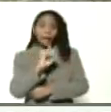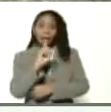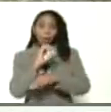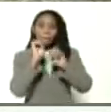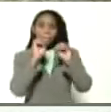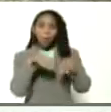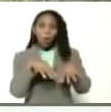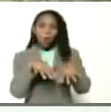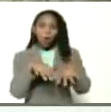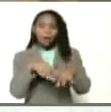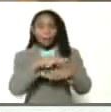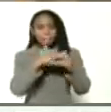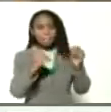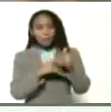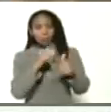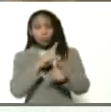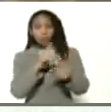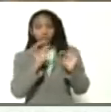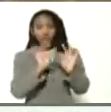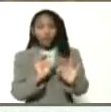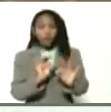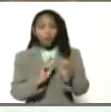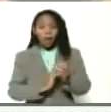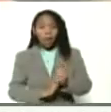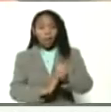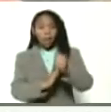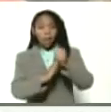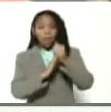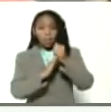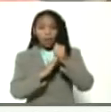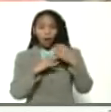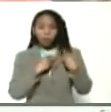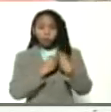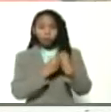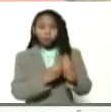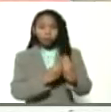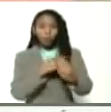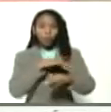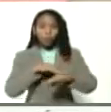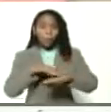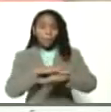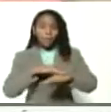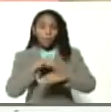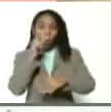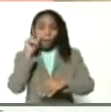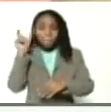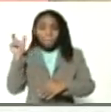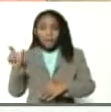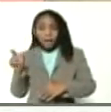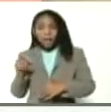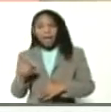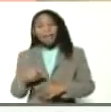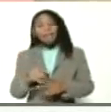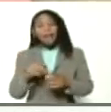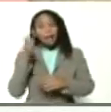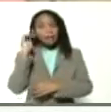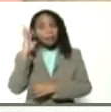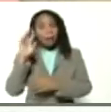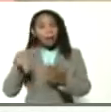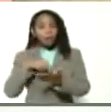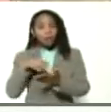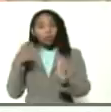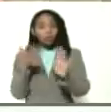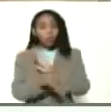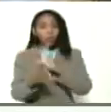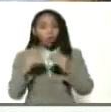rinde quien bajo su indiscutible liderazgo y el acompañamiento de nuestro ministro Castro Sotelo de la honorable asamblea nacional y sobre